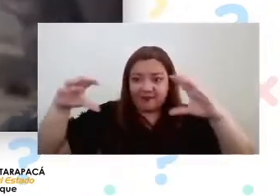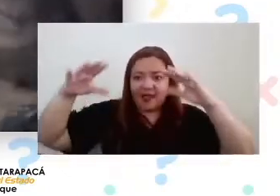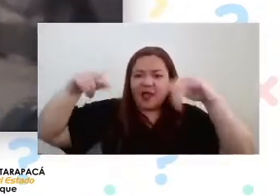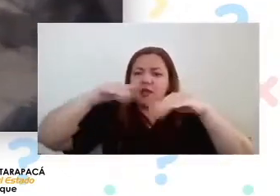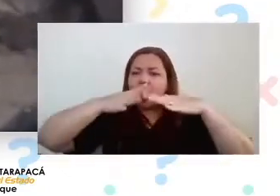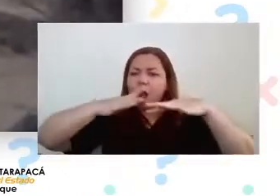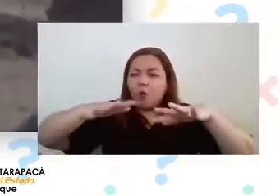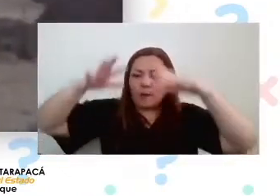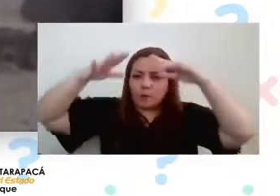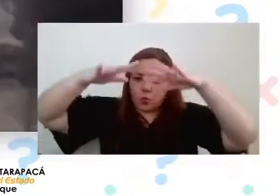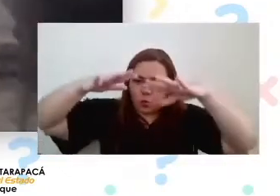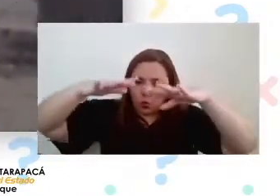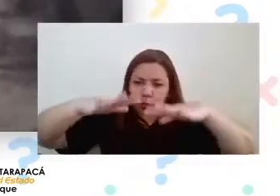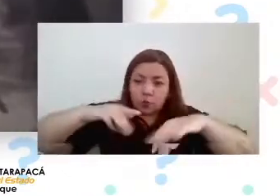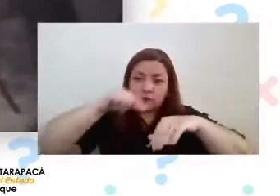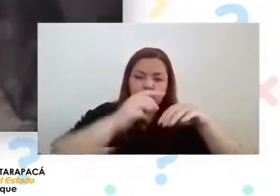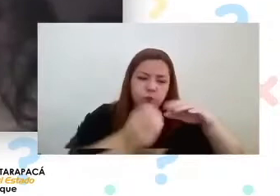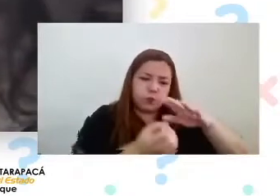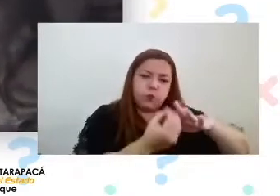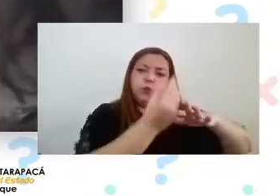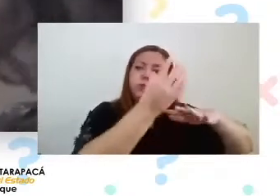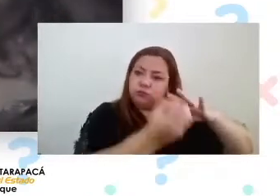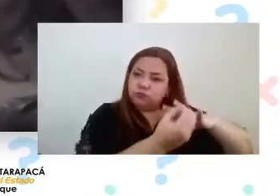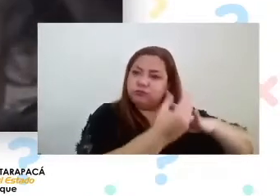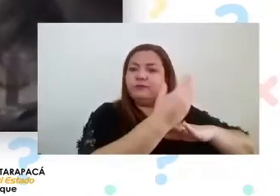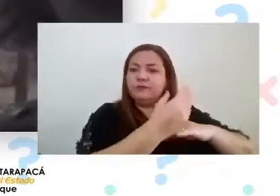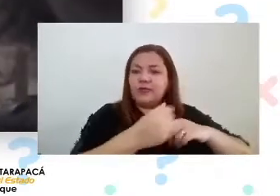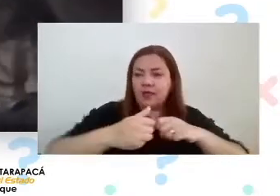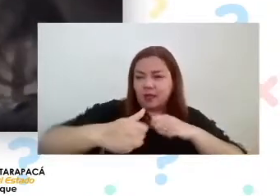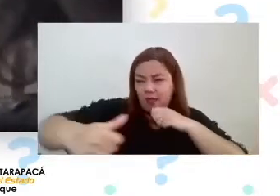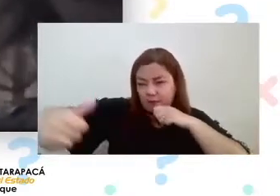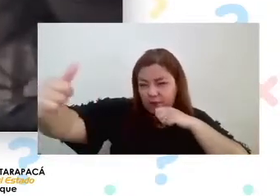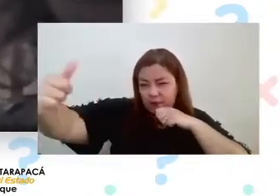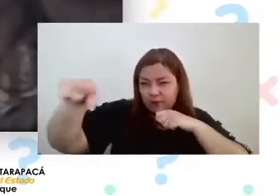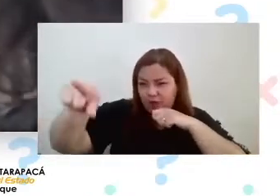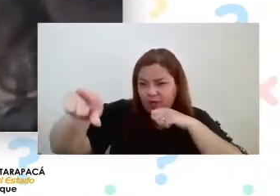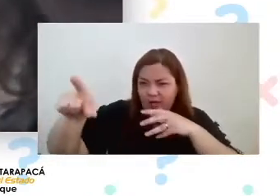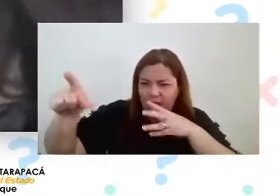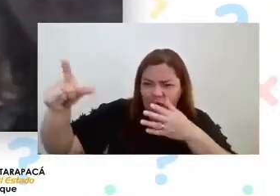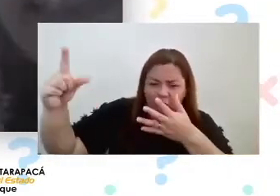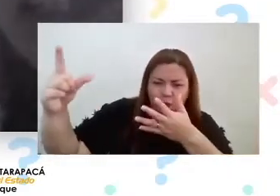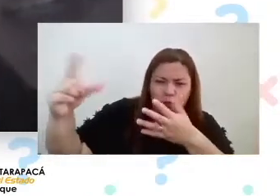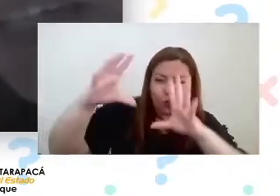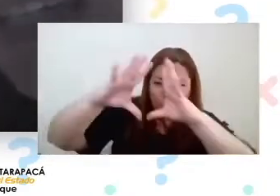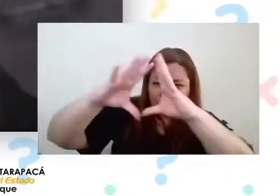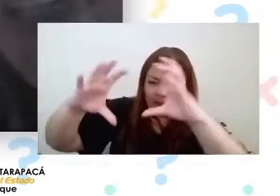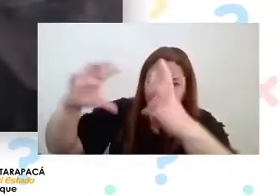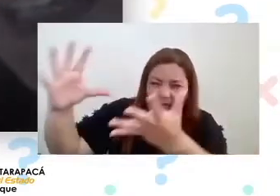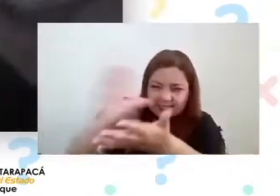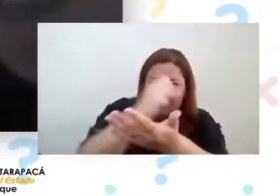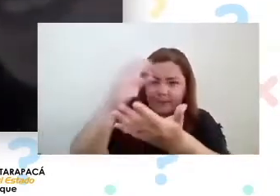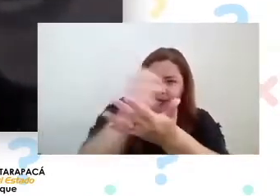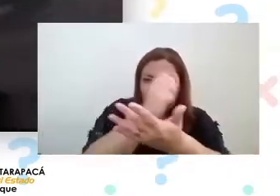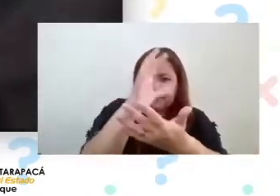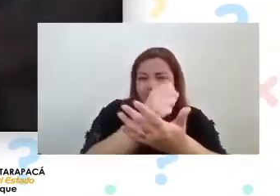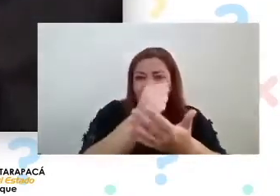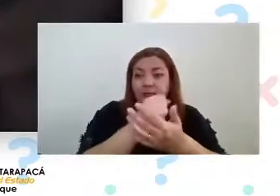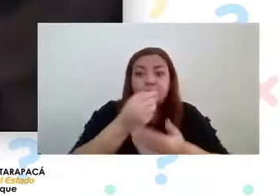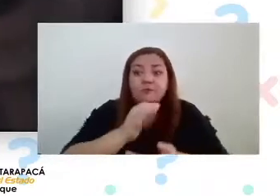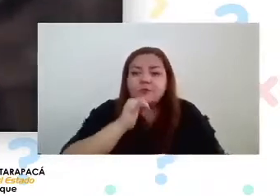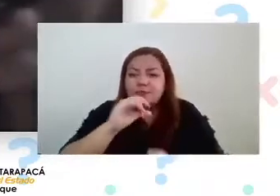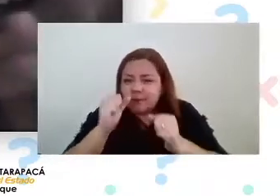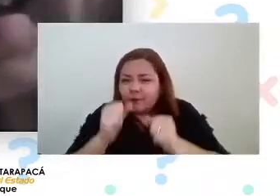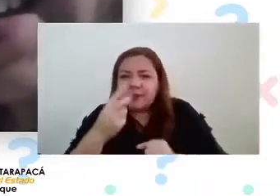Hacia allá, al fondo, se debería ver una atrapa niebla, no sé si será posible verlo. Y así acá,